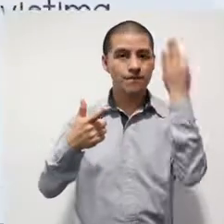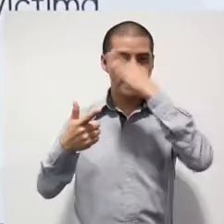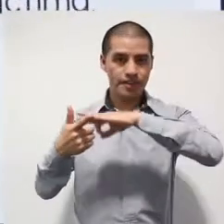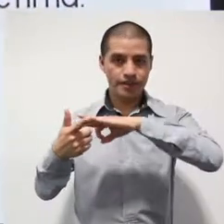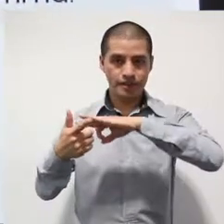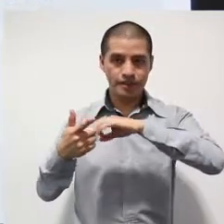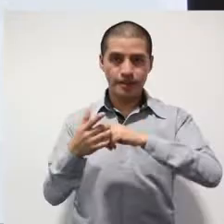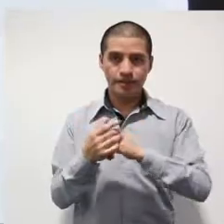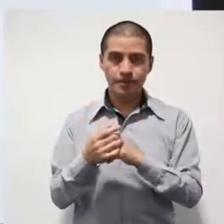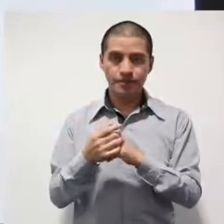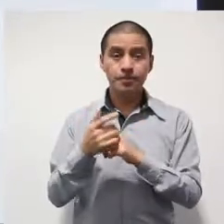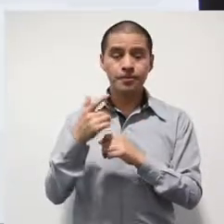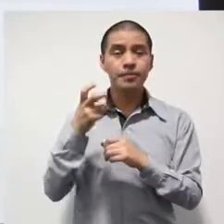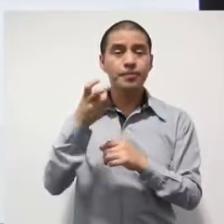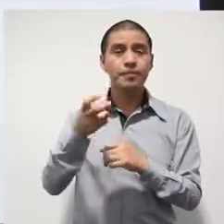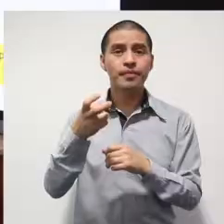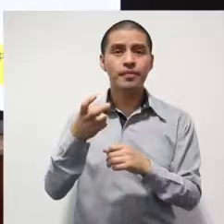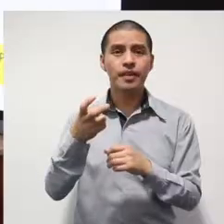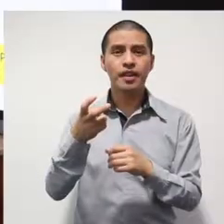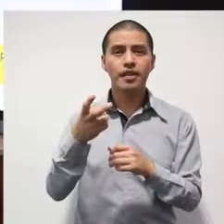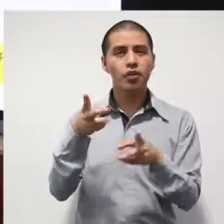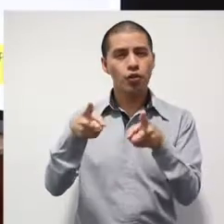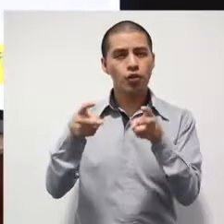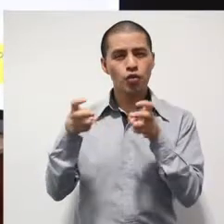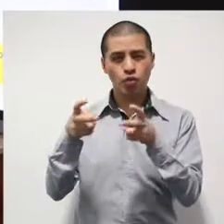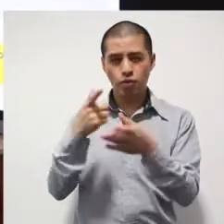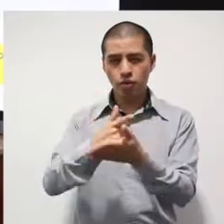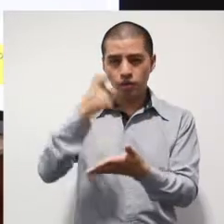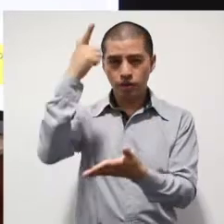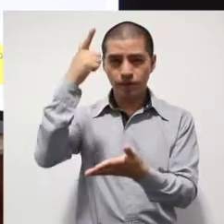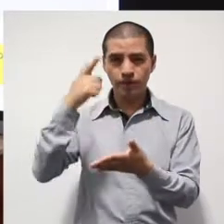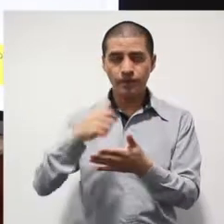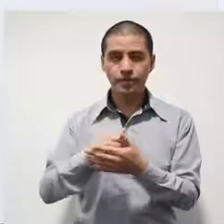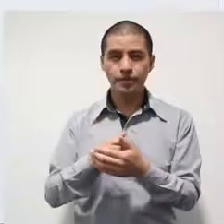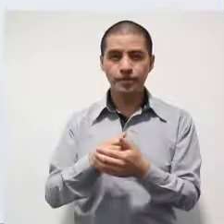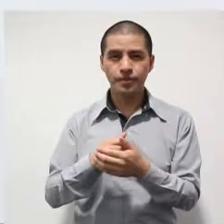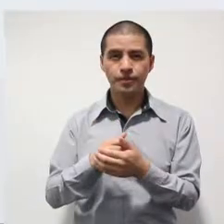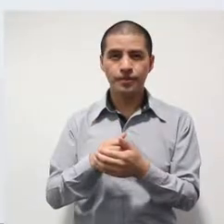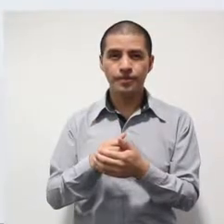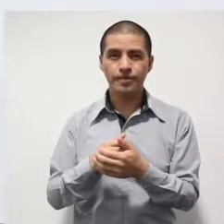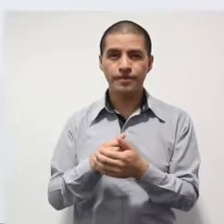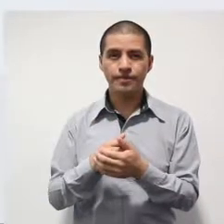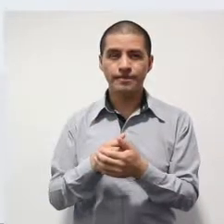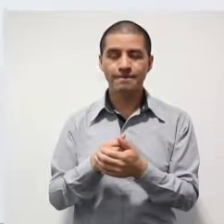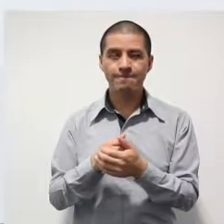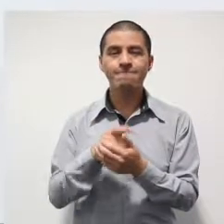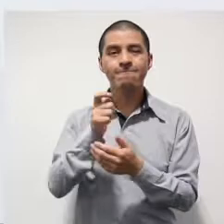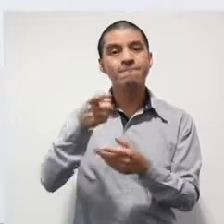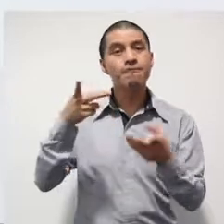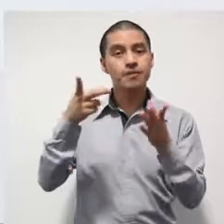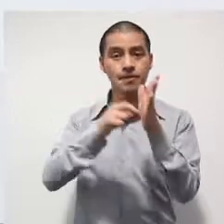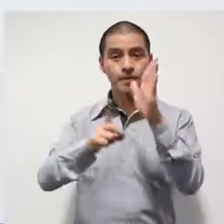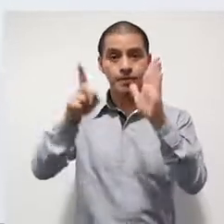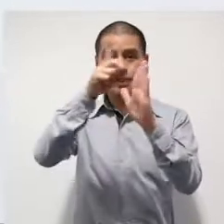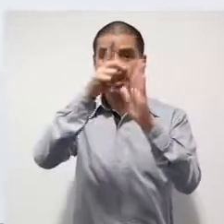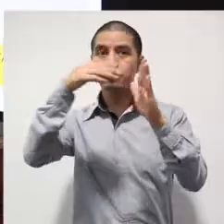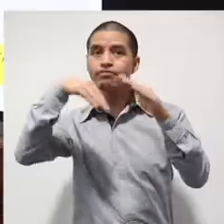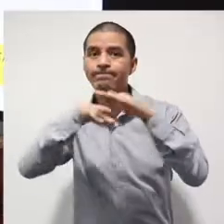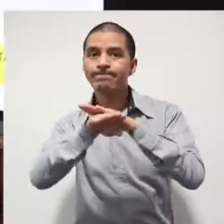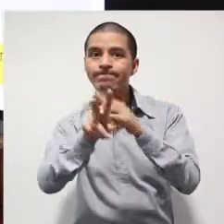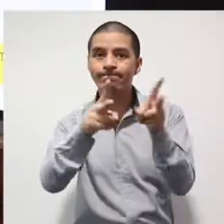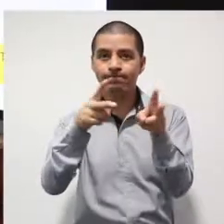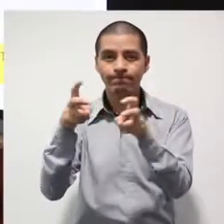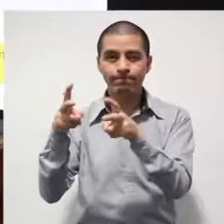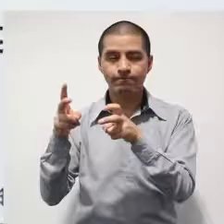pistola réplica. Aquí se trató de un robo agravado en el ingreso a un departamento.